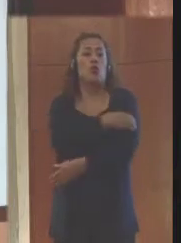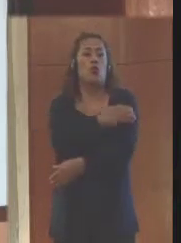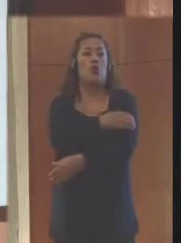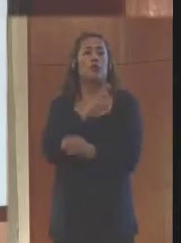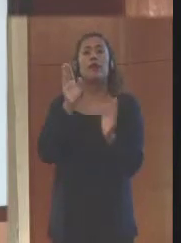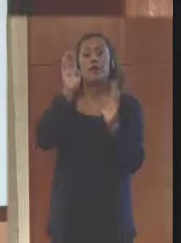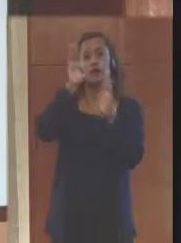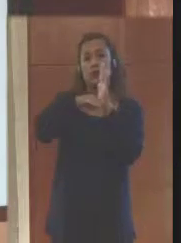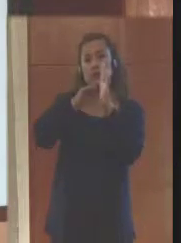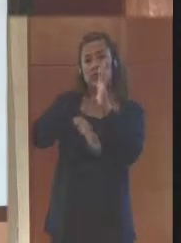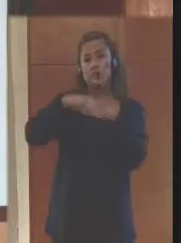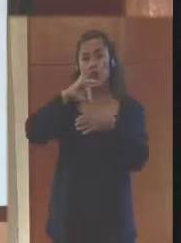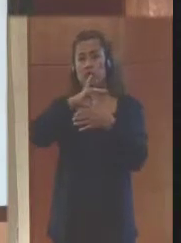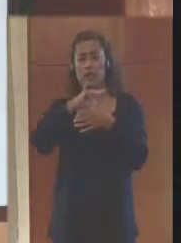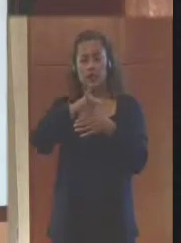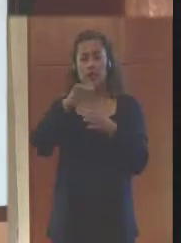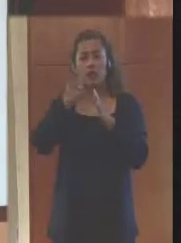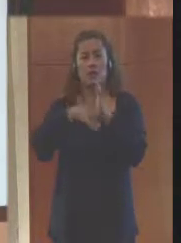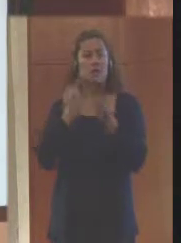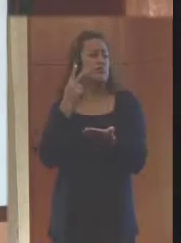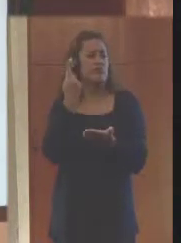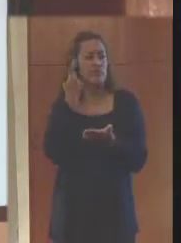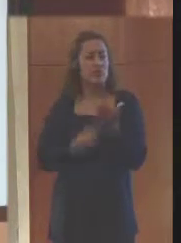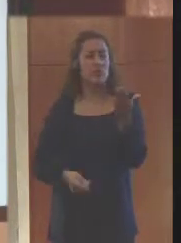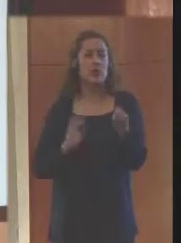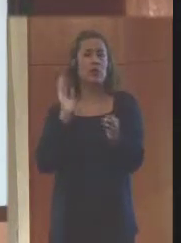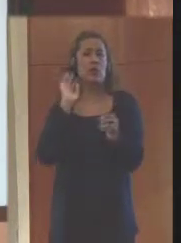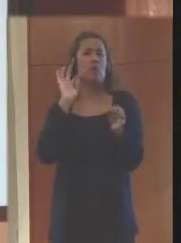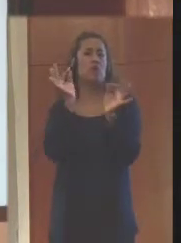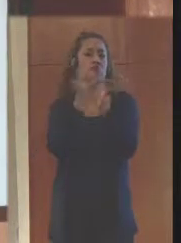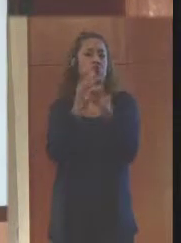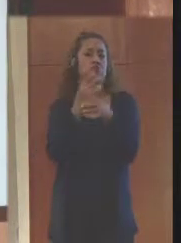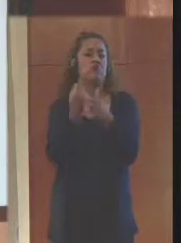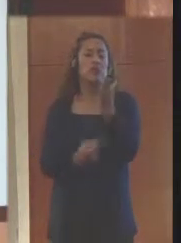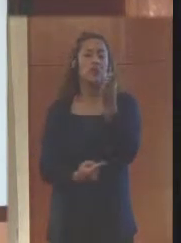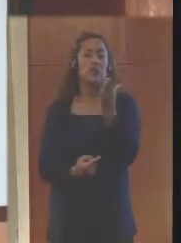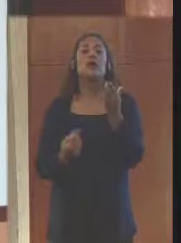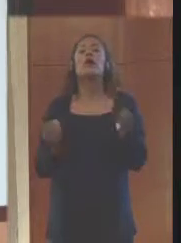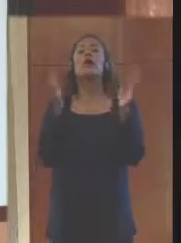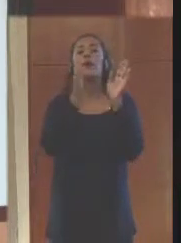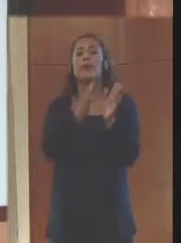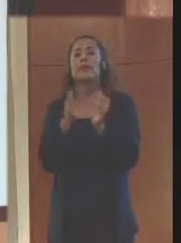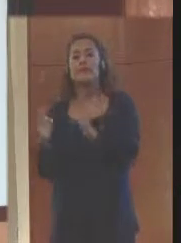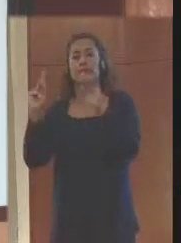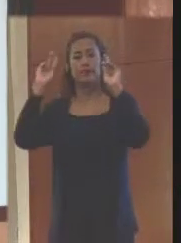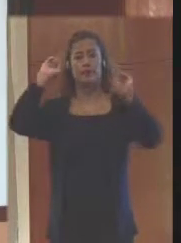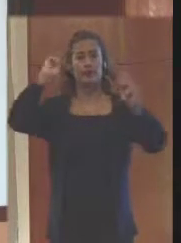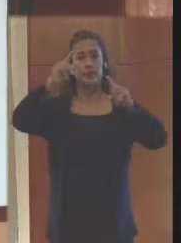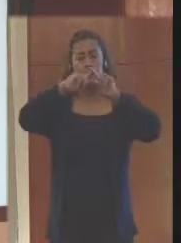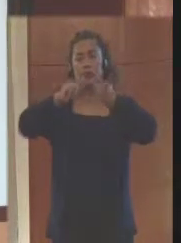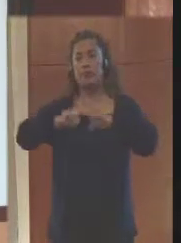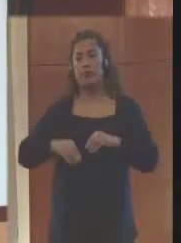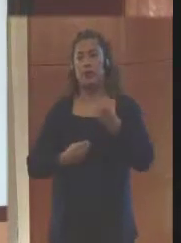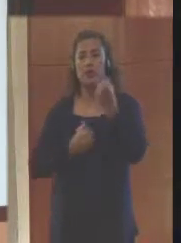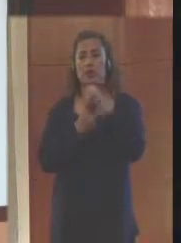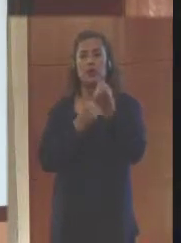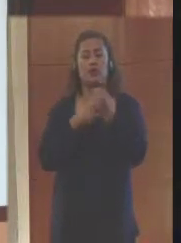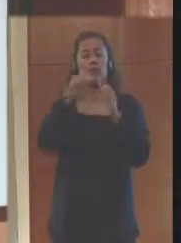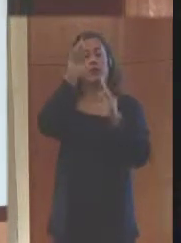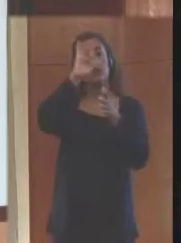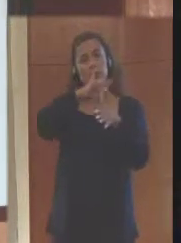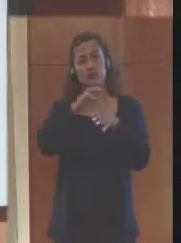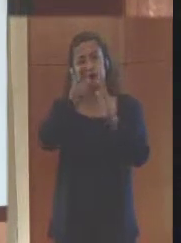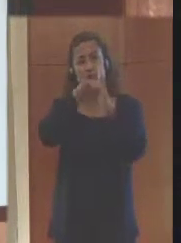Reducción en el que se tienen como funciones orientar la formulación de políticas que fortalezcan en general el proceso de